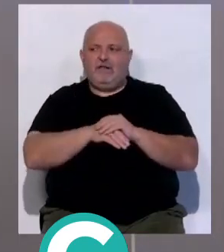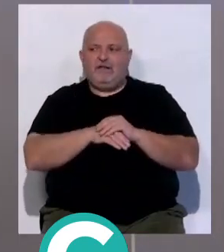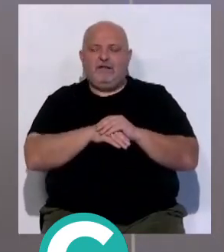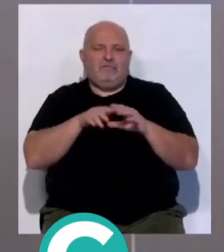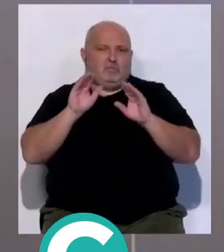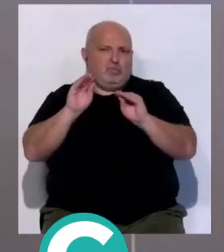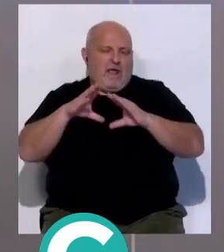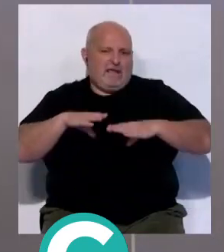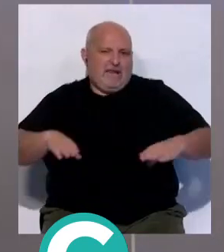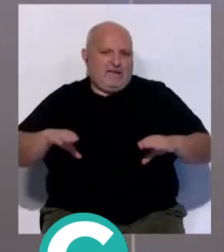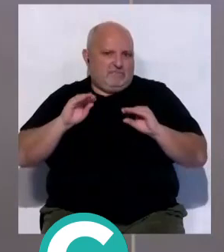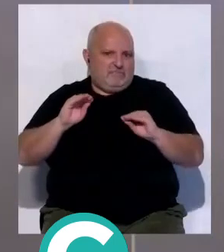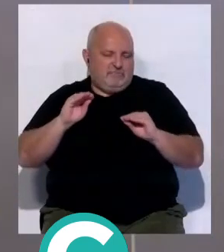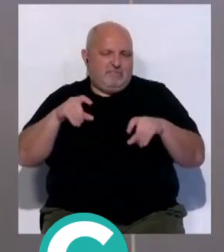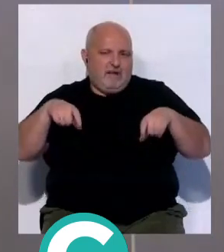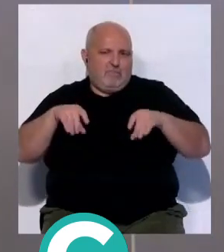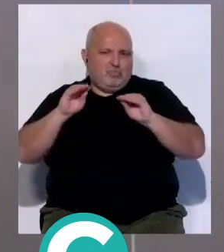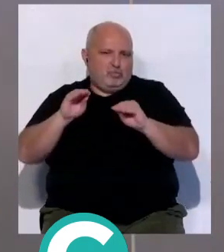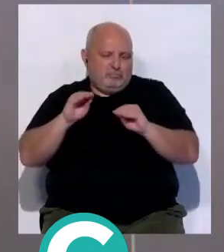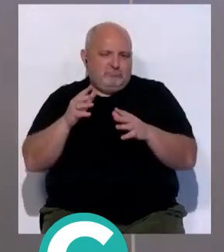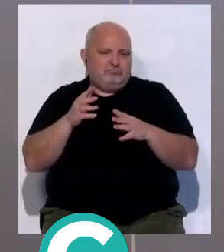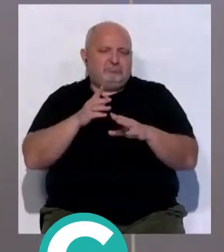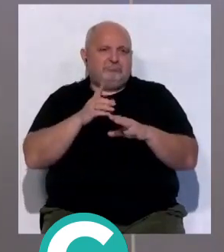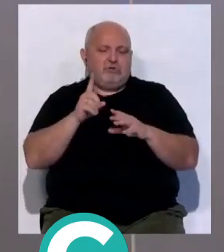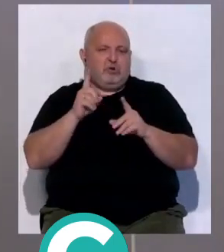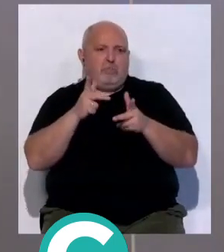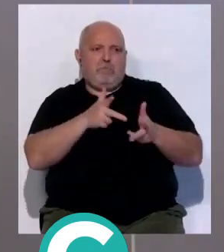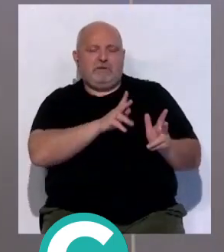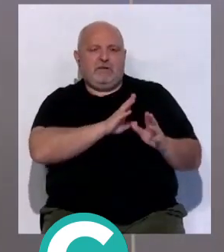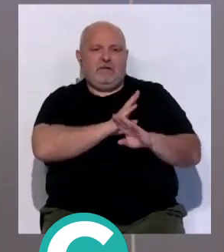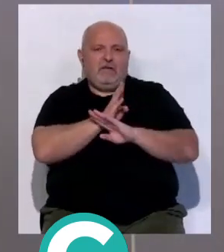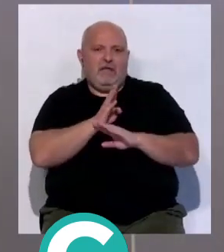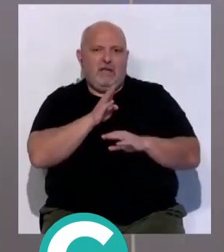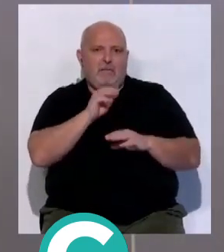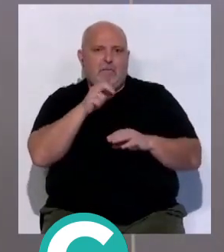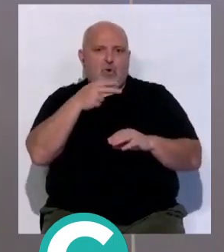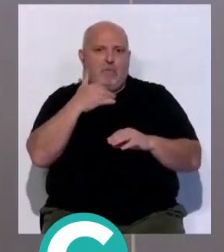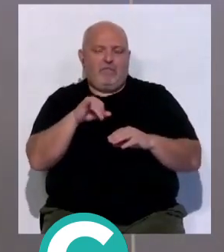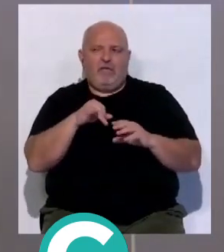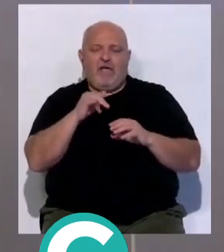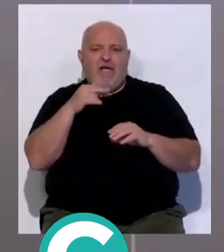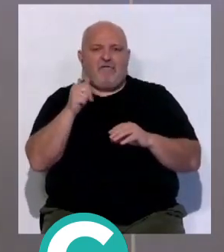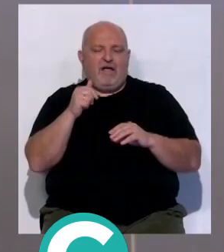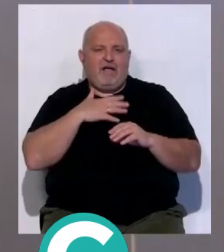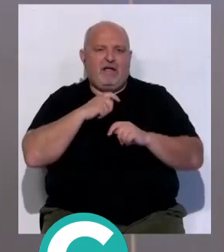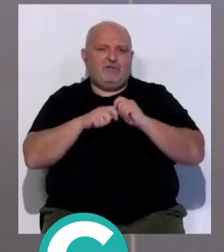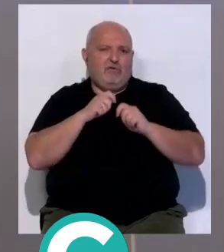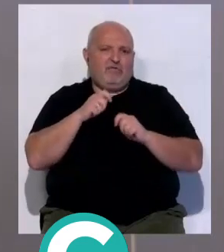es donde están todos los campos de fútbol y donde trabaja la selección de la AFA, de la Asociación